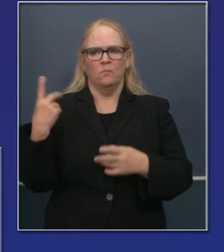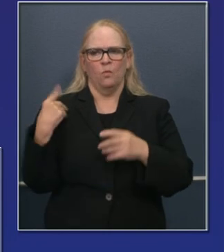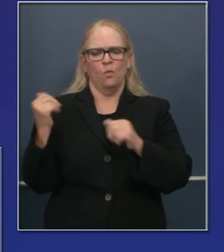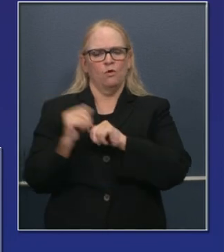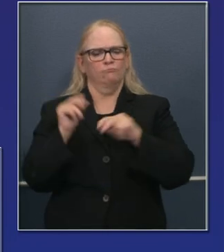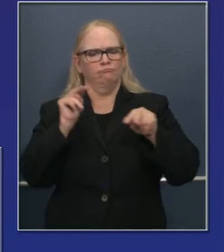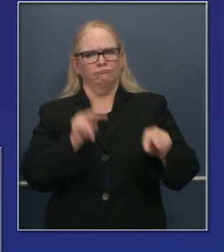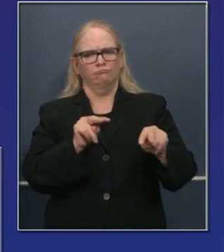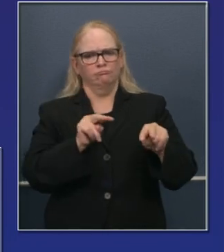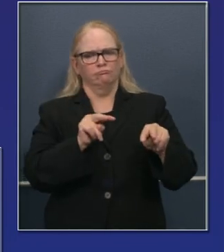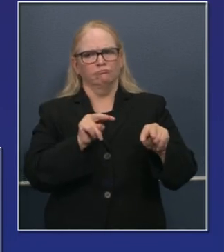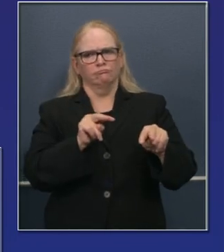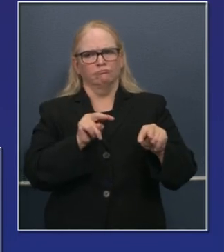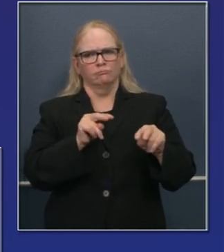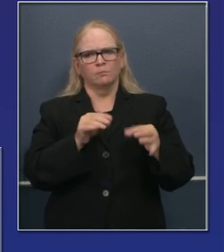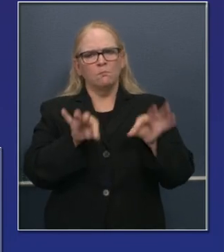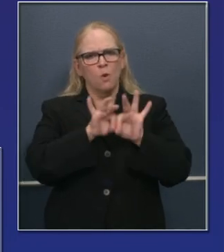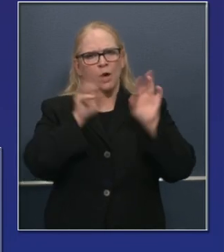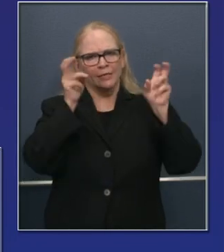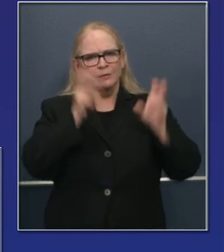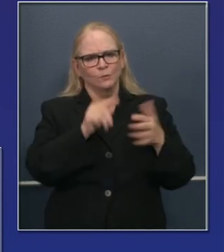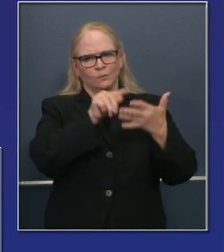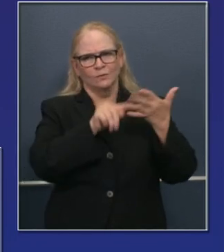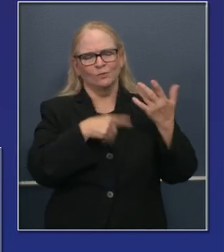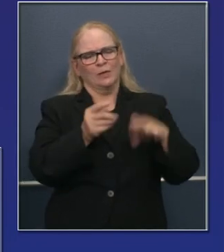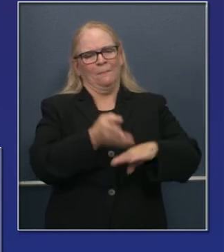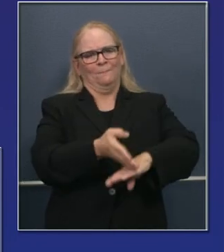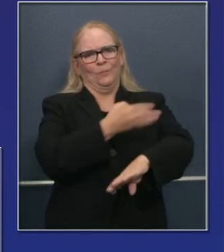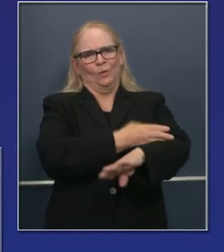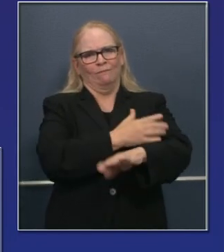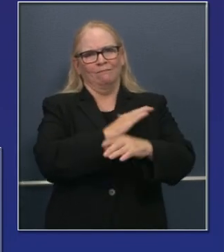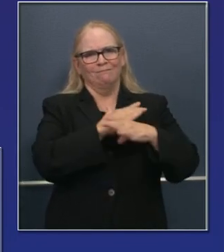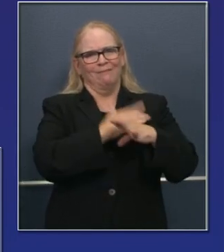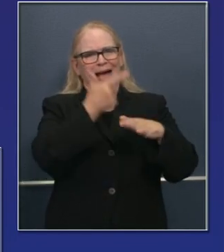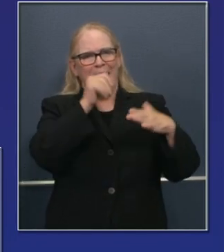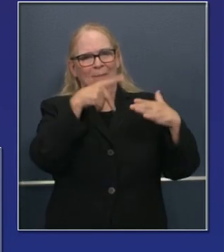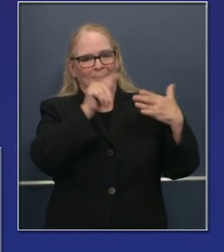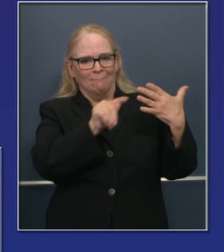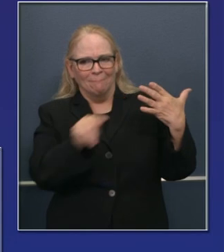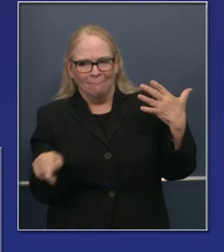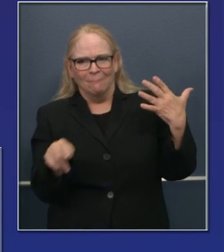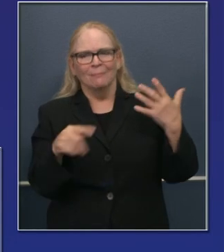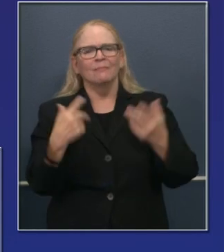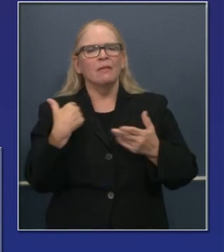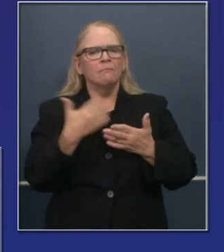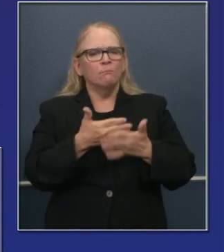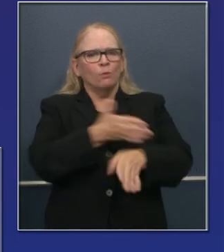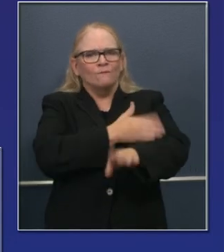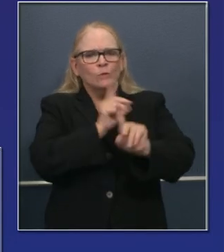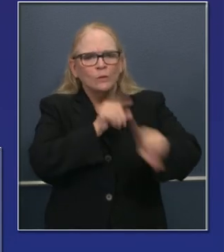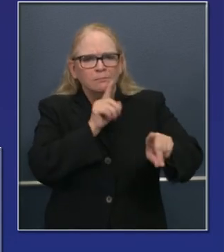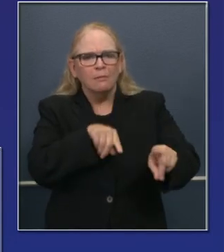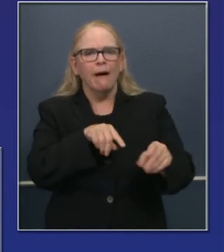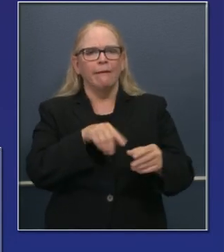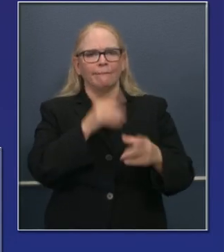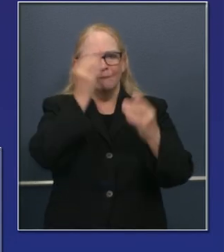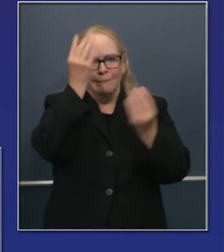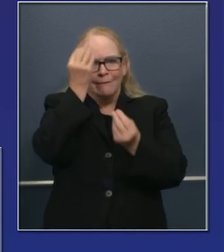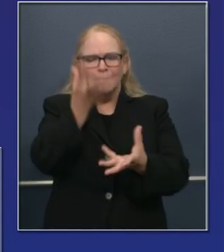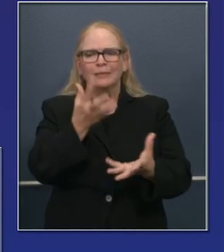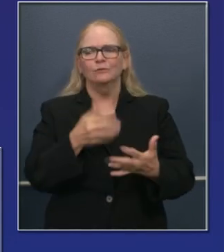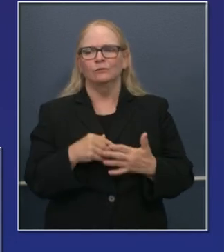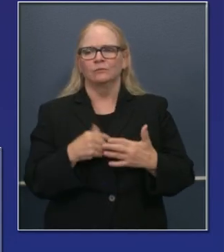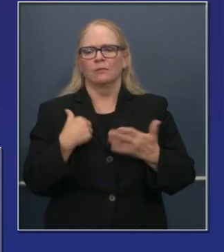solucionar muchos de estos problemas y mejorar la respuesta actual que tenemos. Ser el estado que aprende muchísimo de